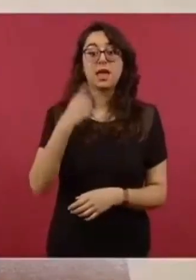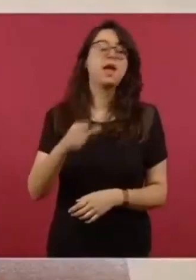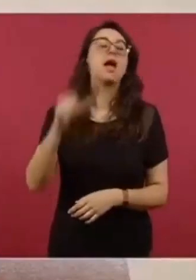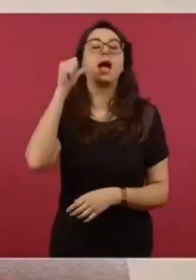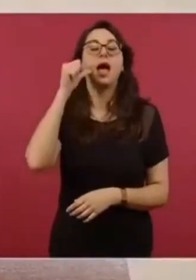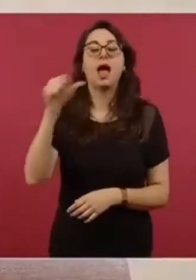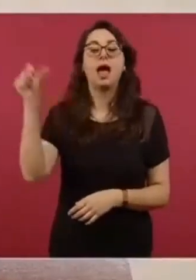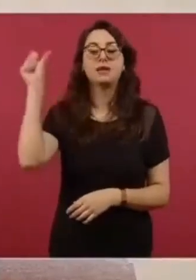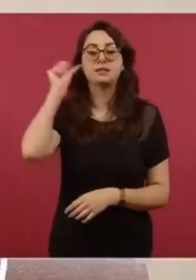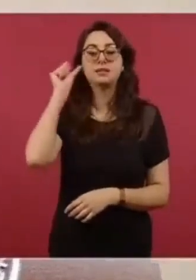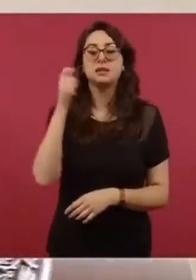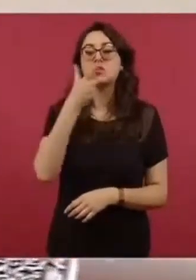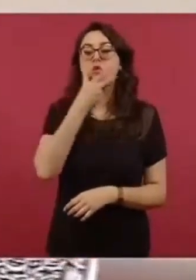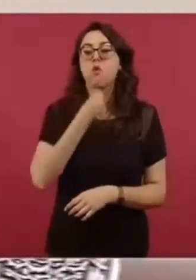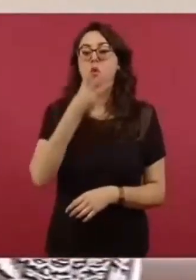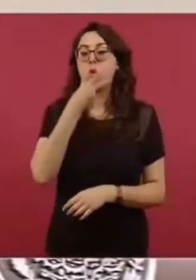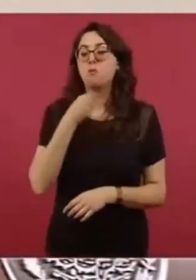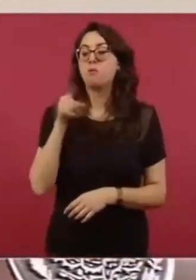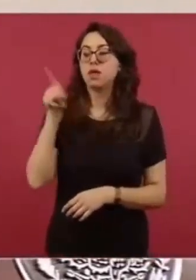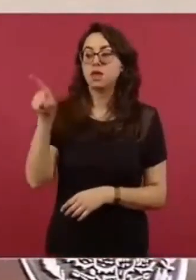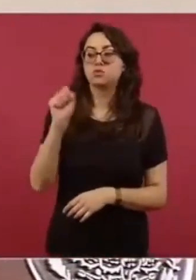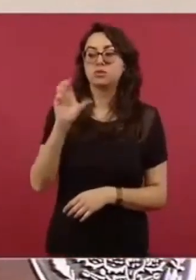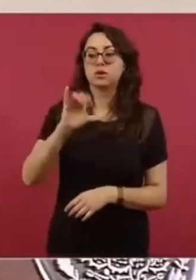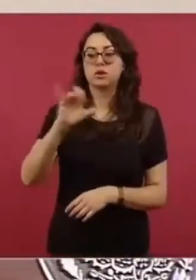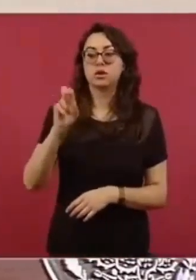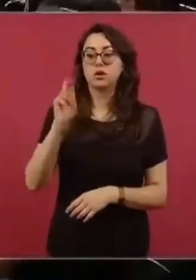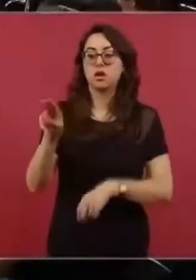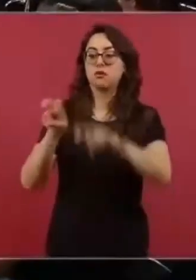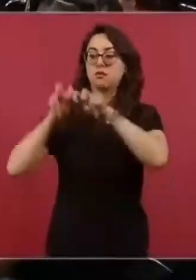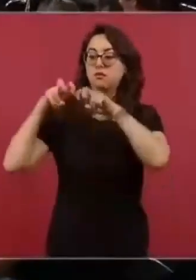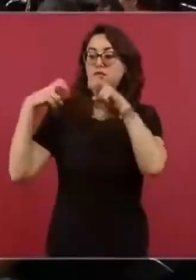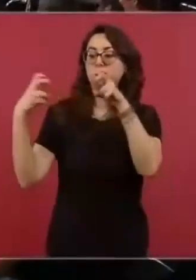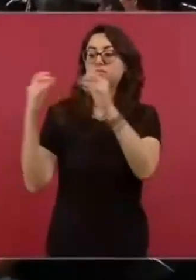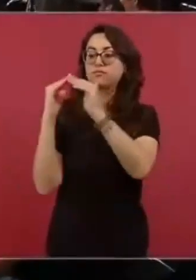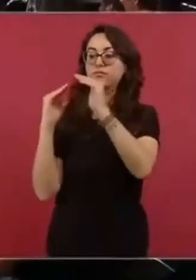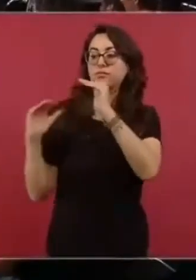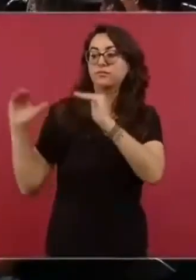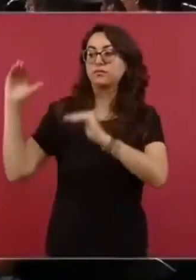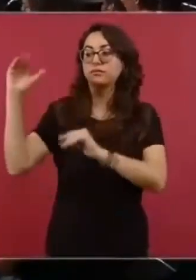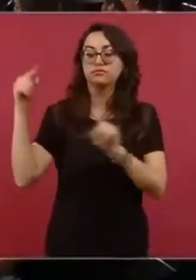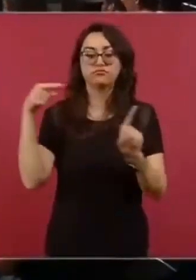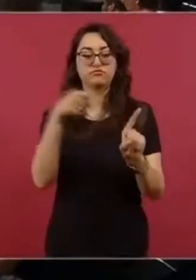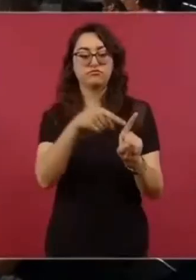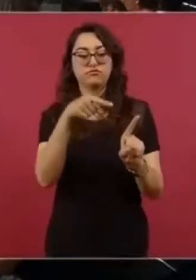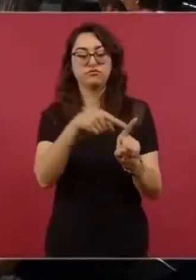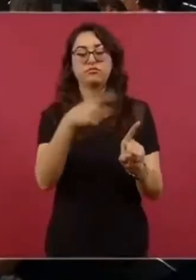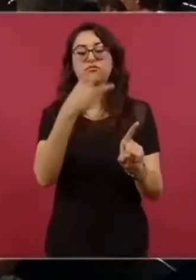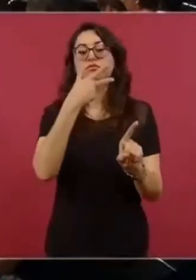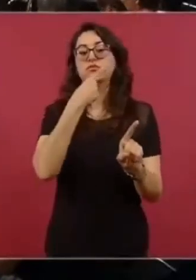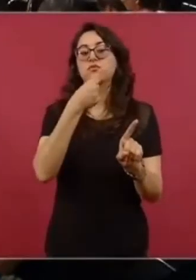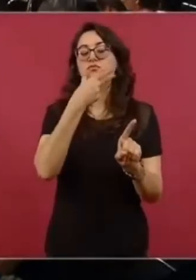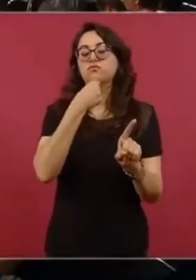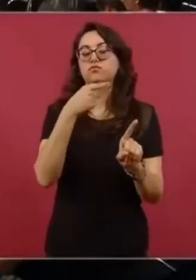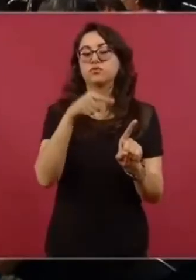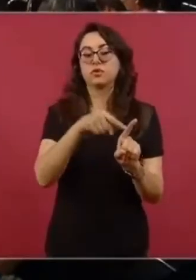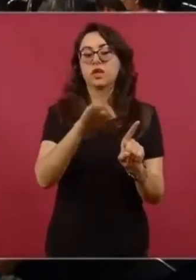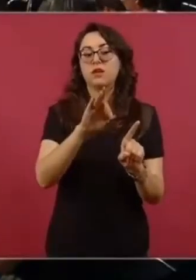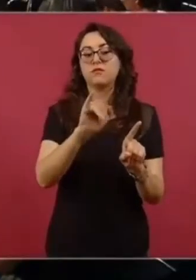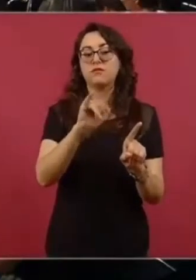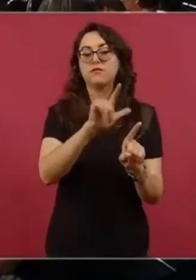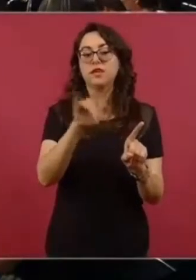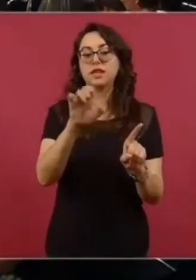le concedió un amparo a Phyllis Moria, porque,